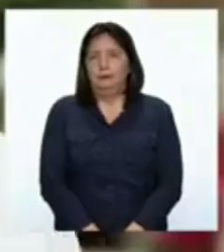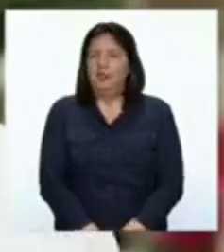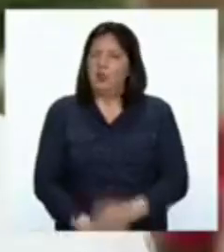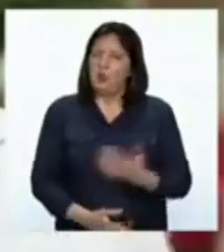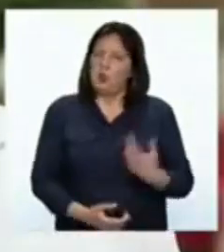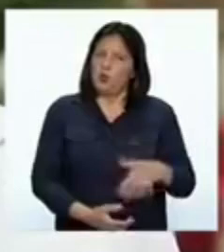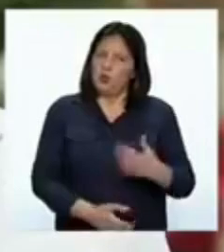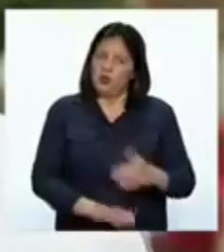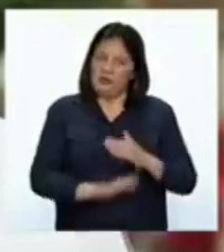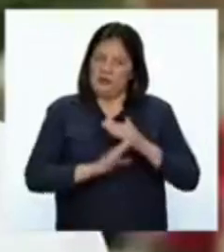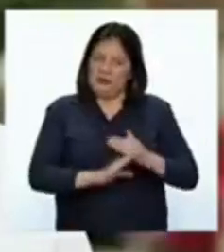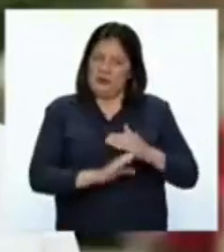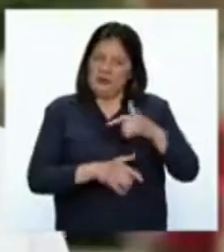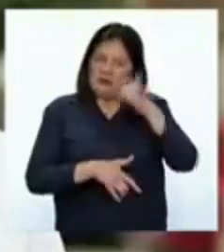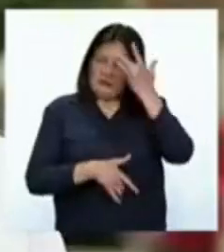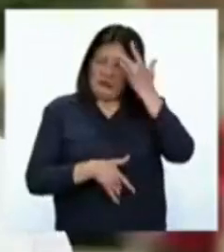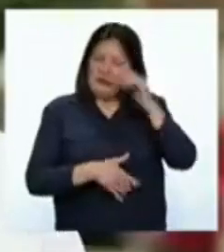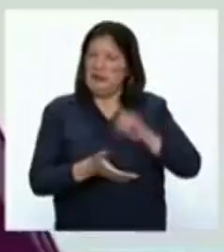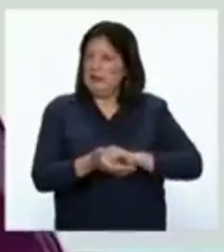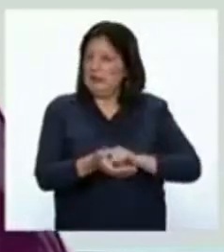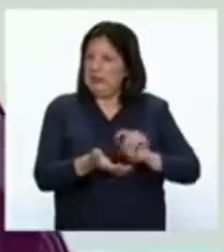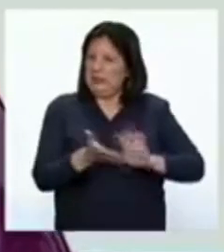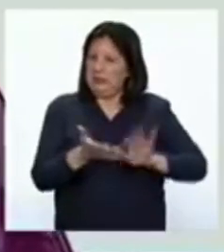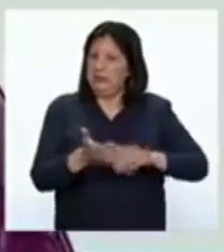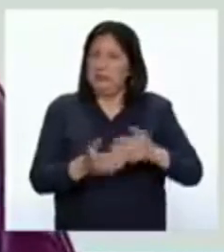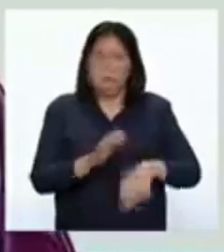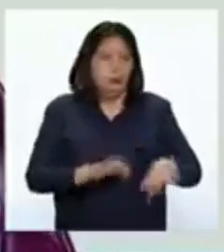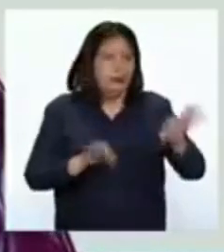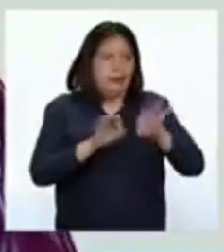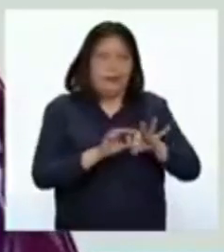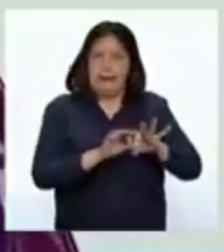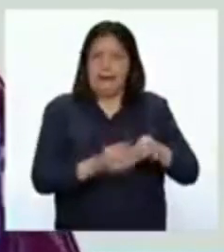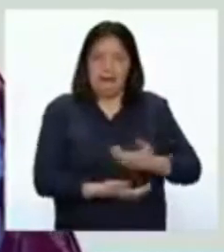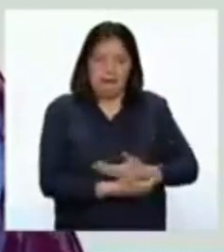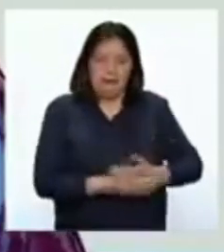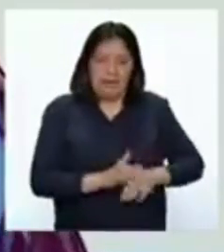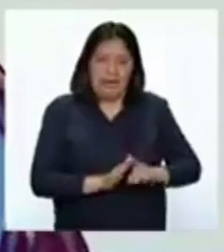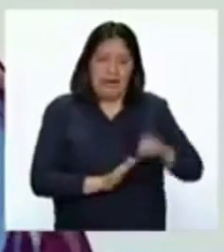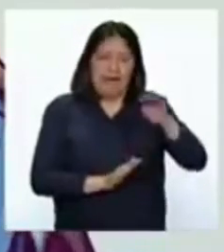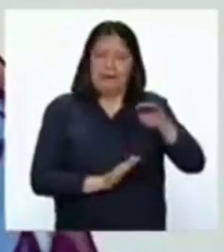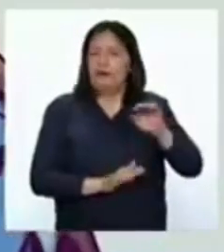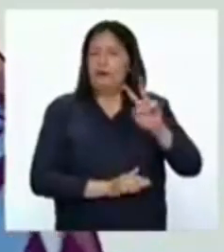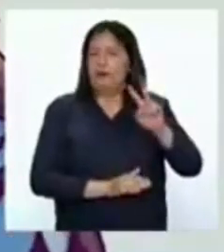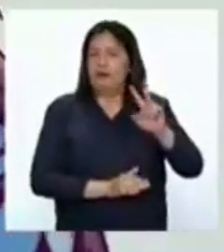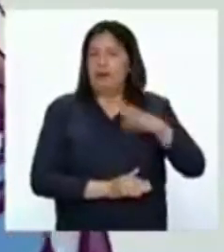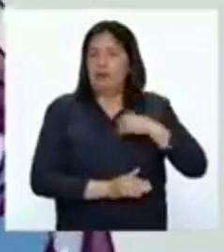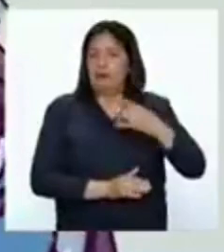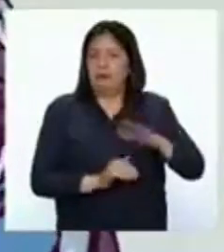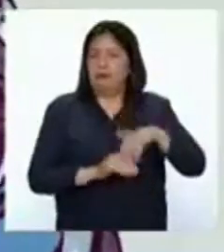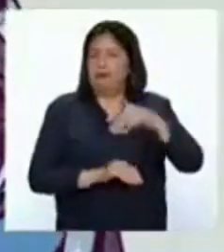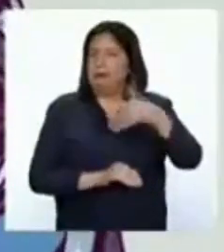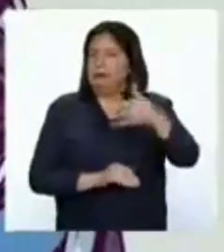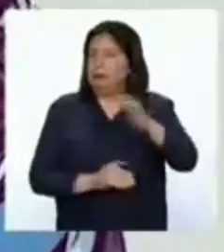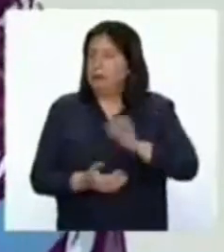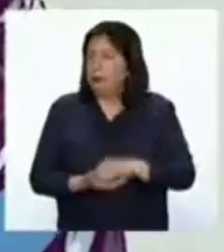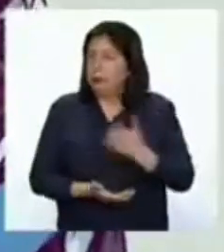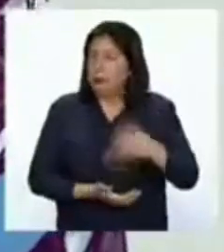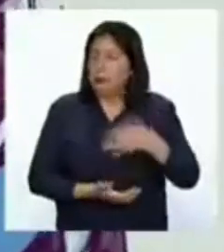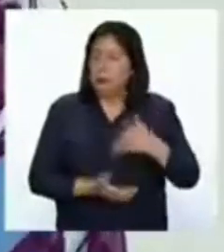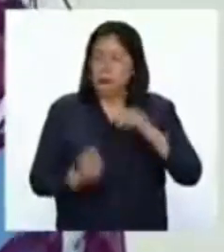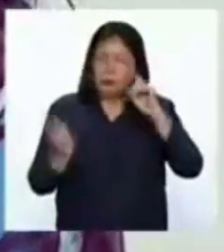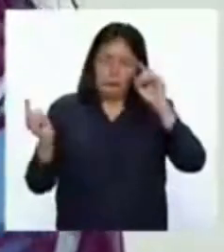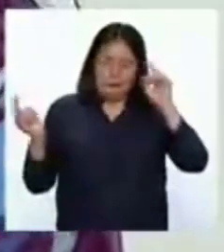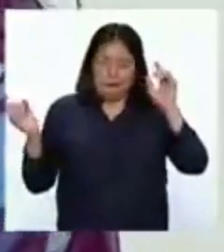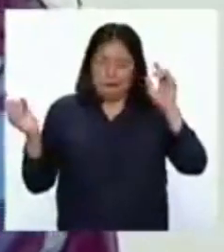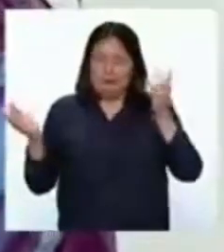Combatir la anemia es sumamente importante hasta los dos años de edad, ya que posterior a esta va a haber una alteración